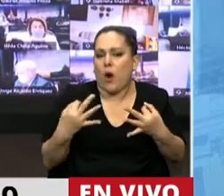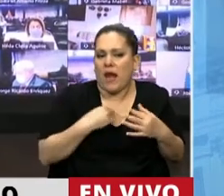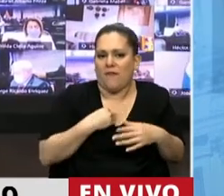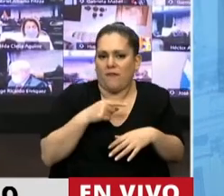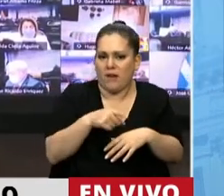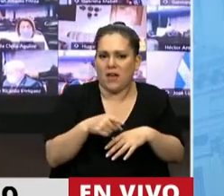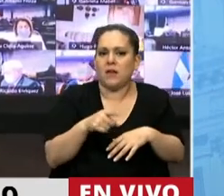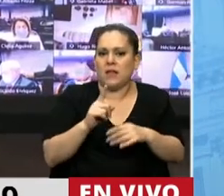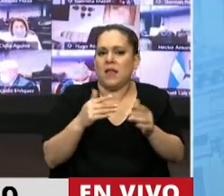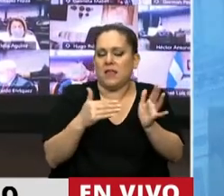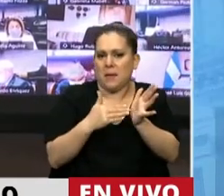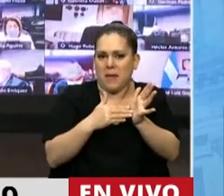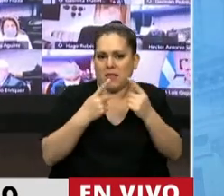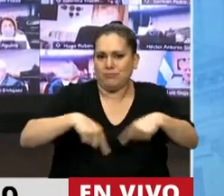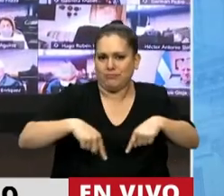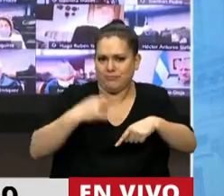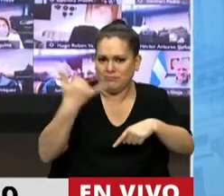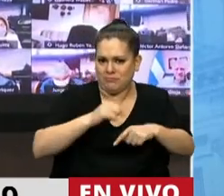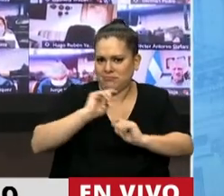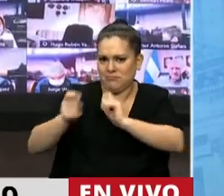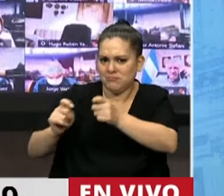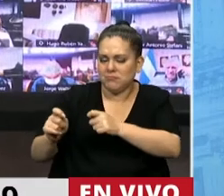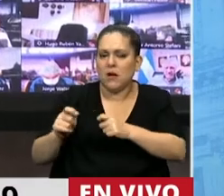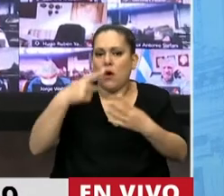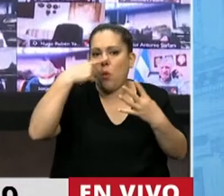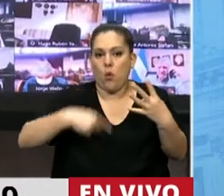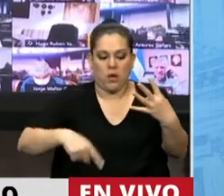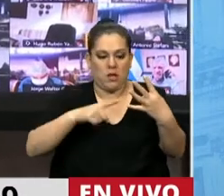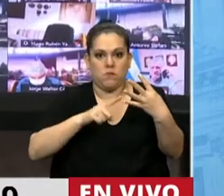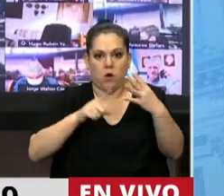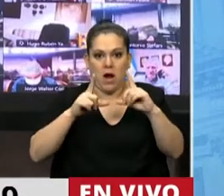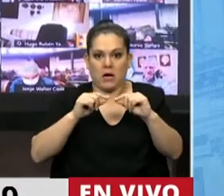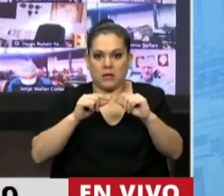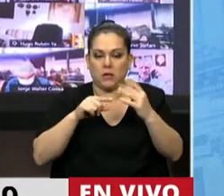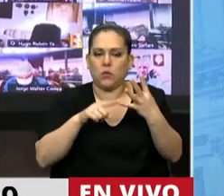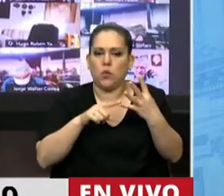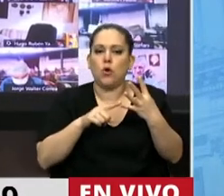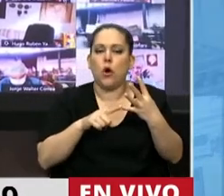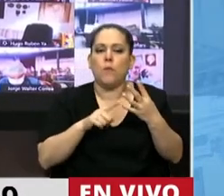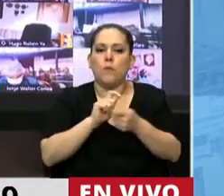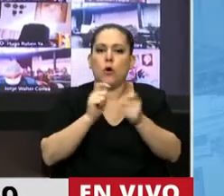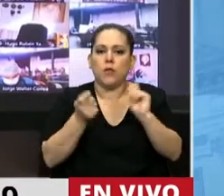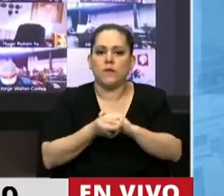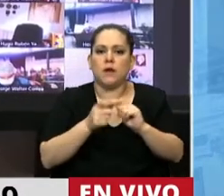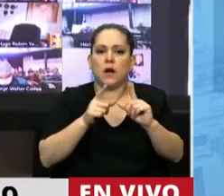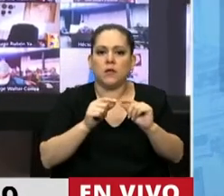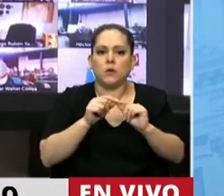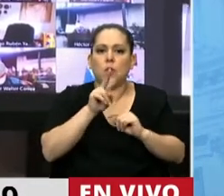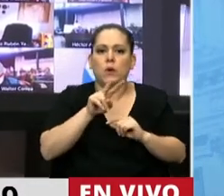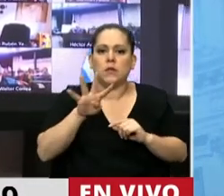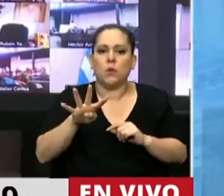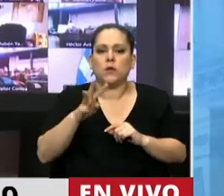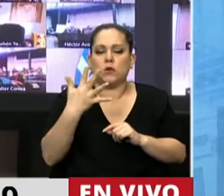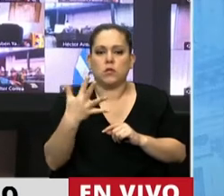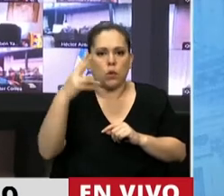título oneroso. Y en el último artículo, señor presidente, modifica el artículo 2459,